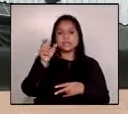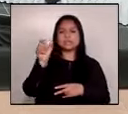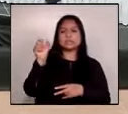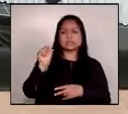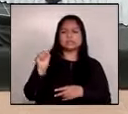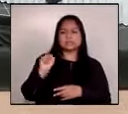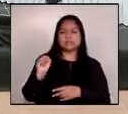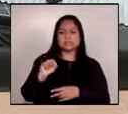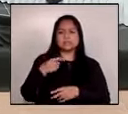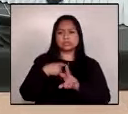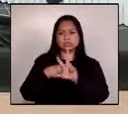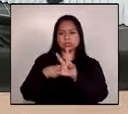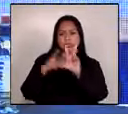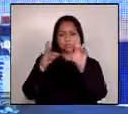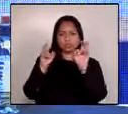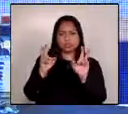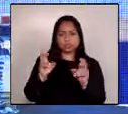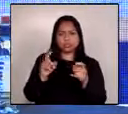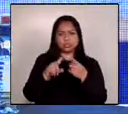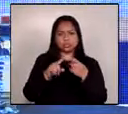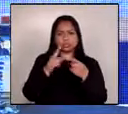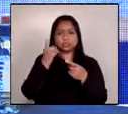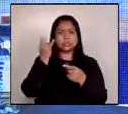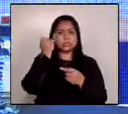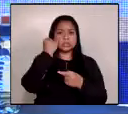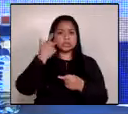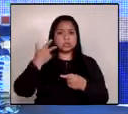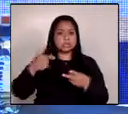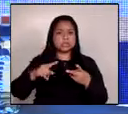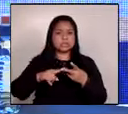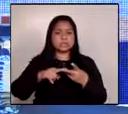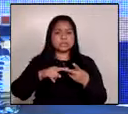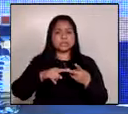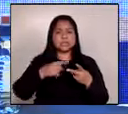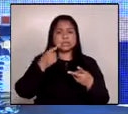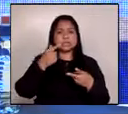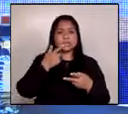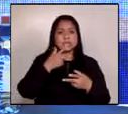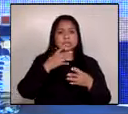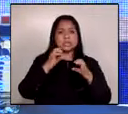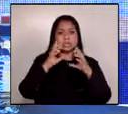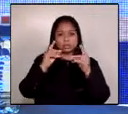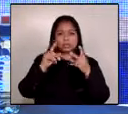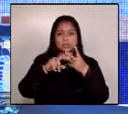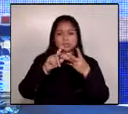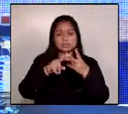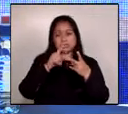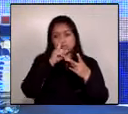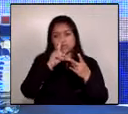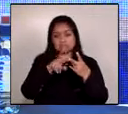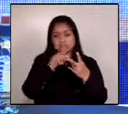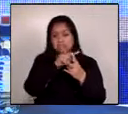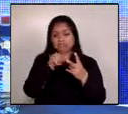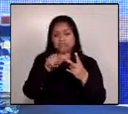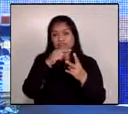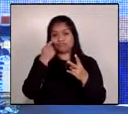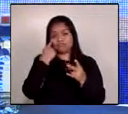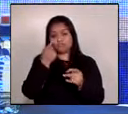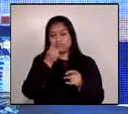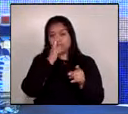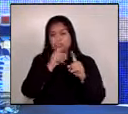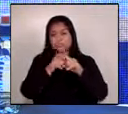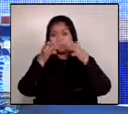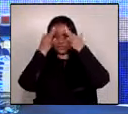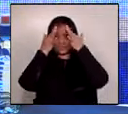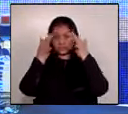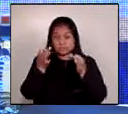el director de INGUAD como con la ministra de educación y una de las cosas que acordamos